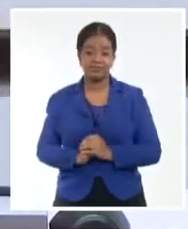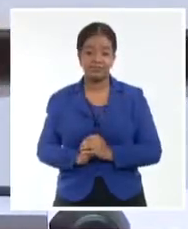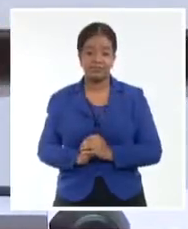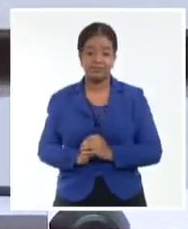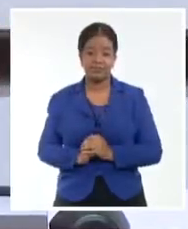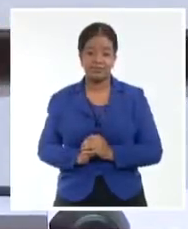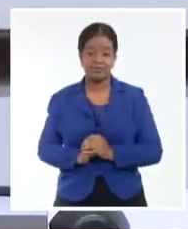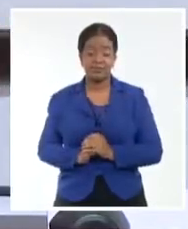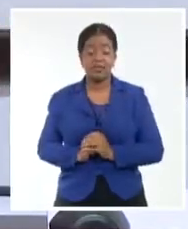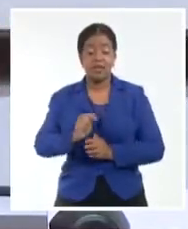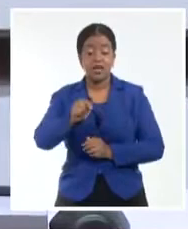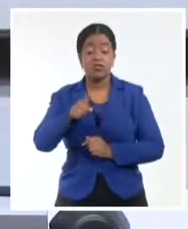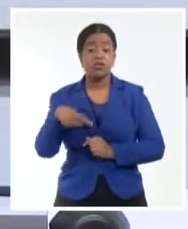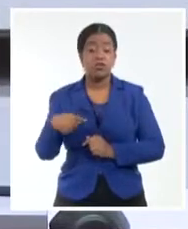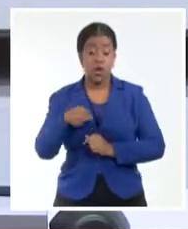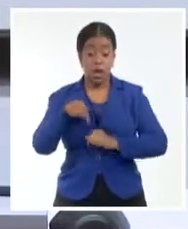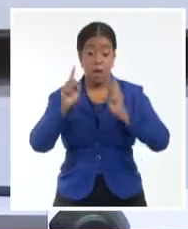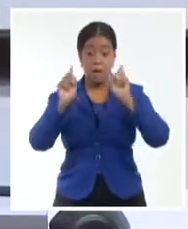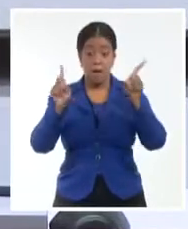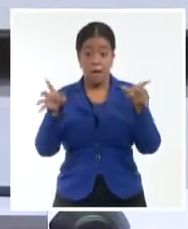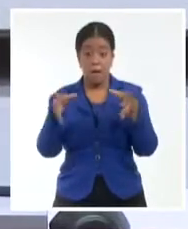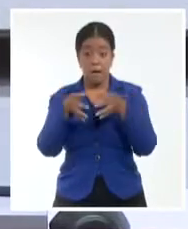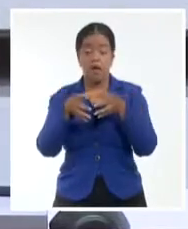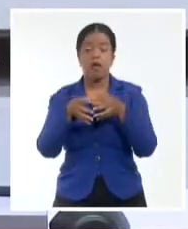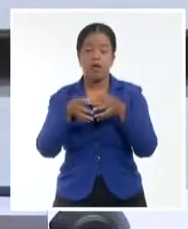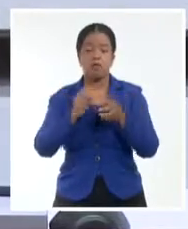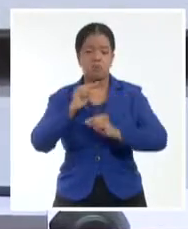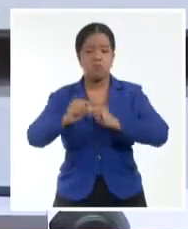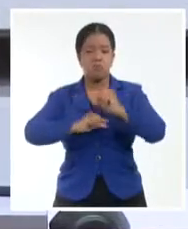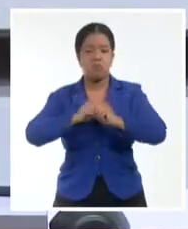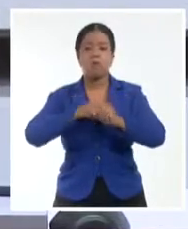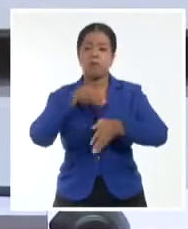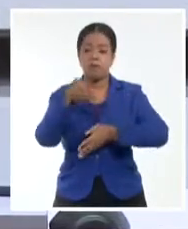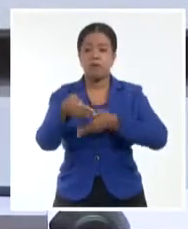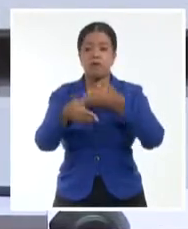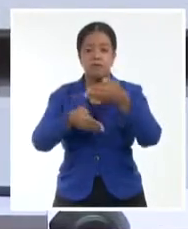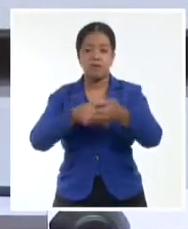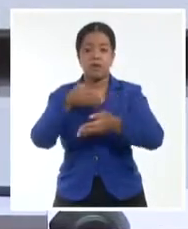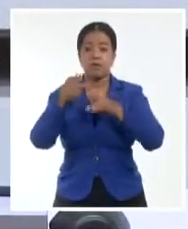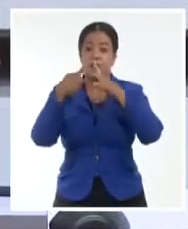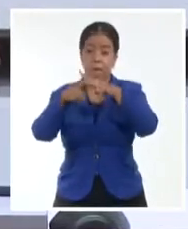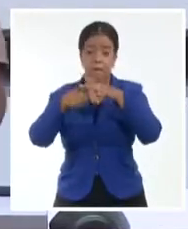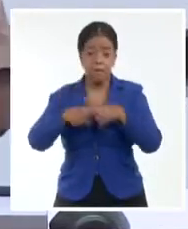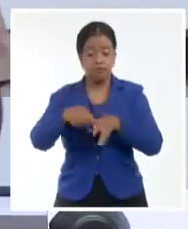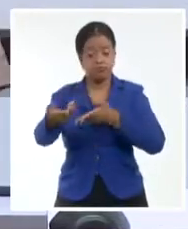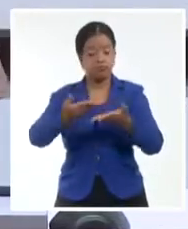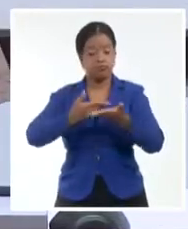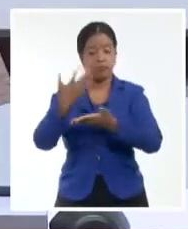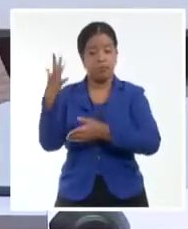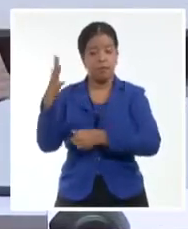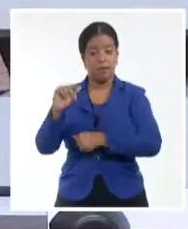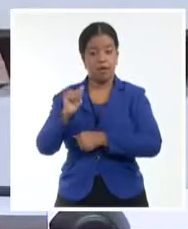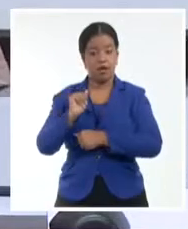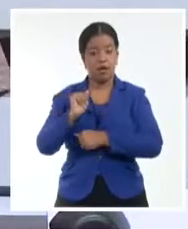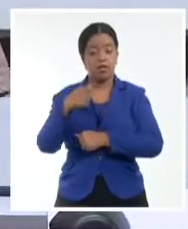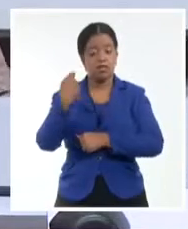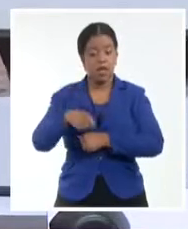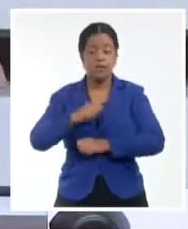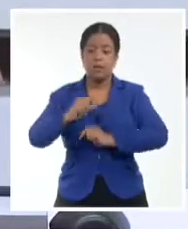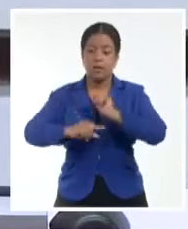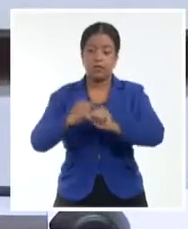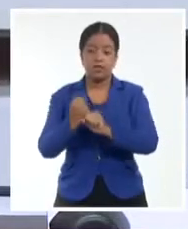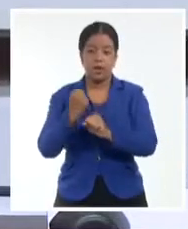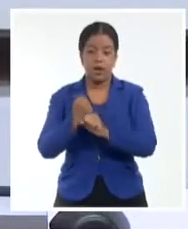Por lo tanto, esto que estamos discutiendo es parte de ese proceso de perfeccionamiento del comercio exterior en el que hemos estado profundizando desde la propia